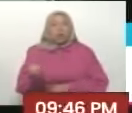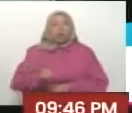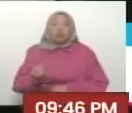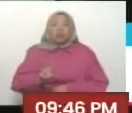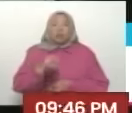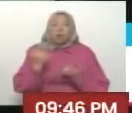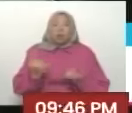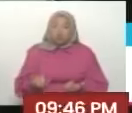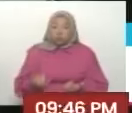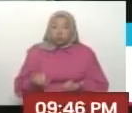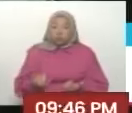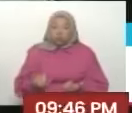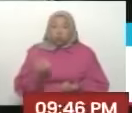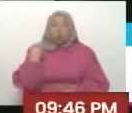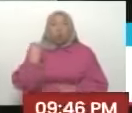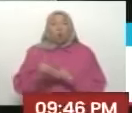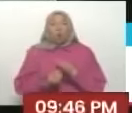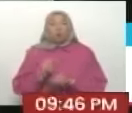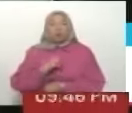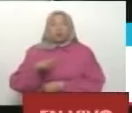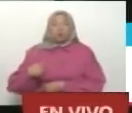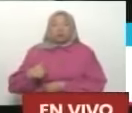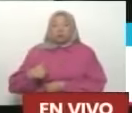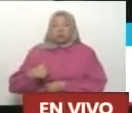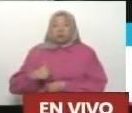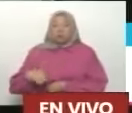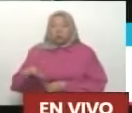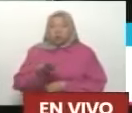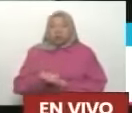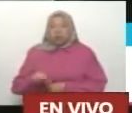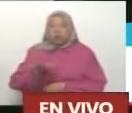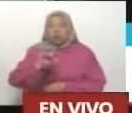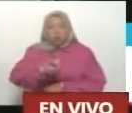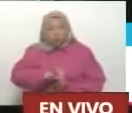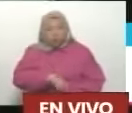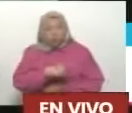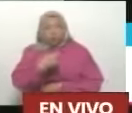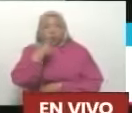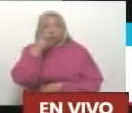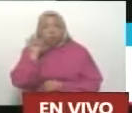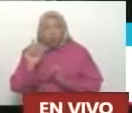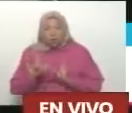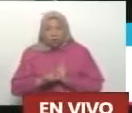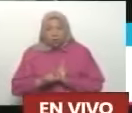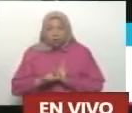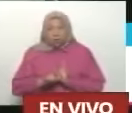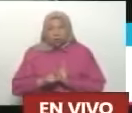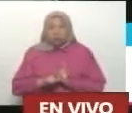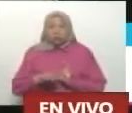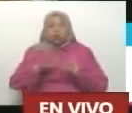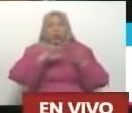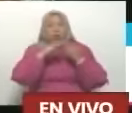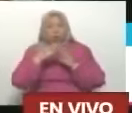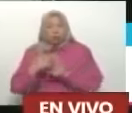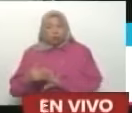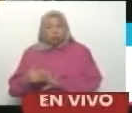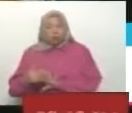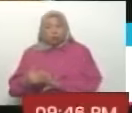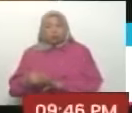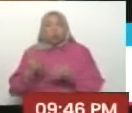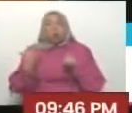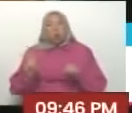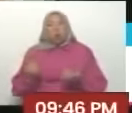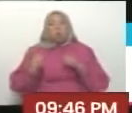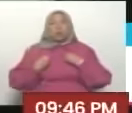sucede y cómo cada uno de nosotros, de nuestros espacios, de las universidades, de los liceos, desde las comunidades, cómo se